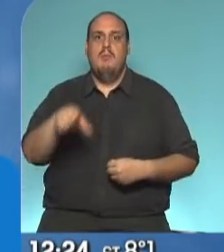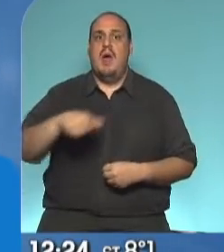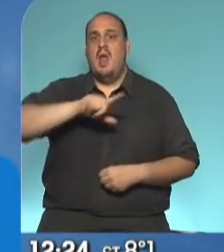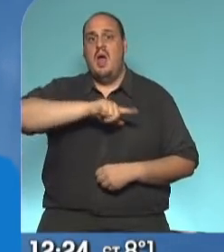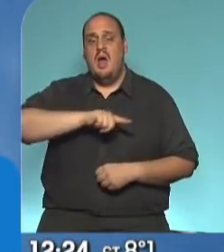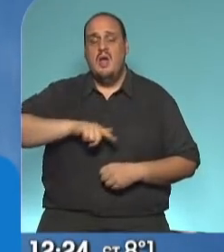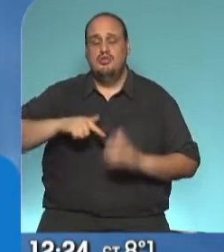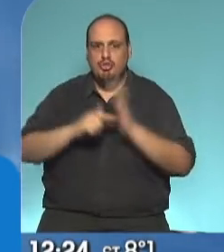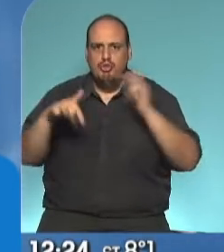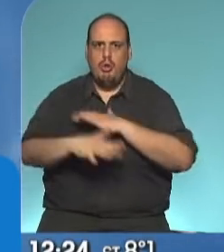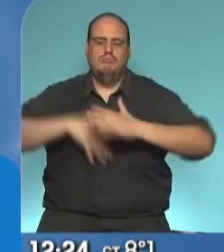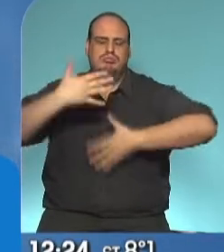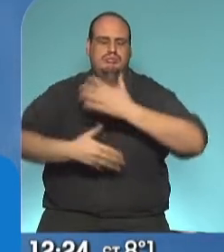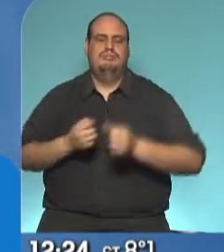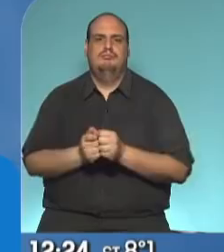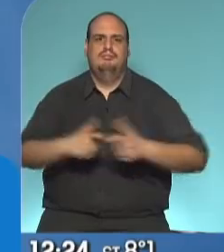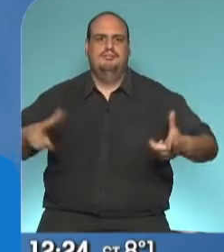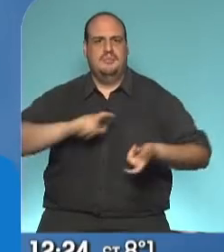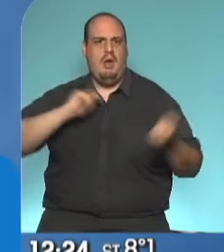estructura. Muchas gracias, un gran abrazo para ustedes.